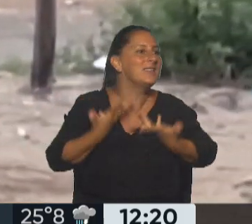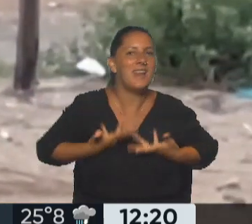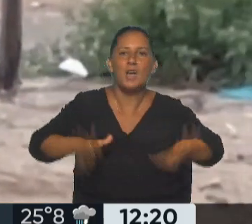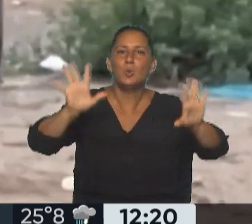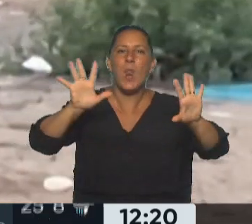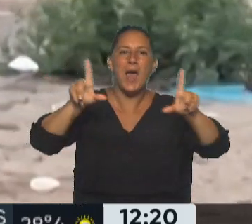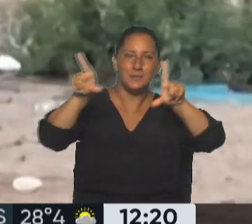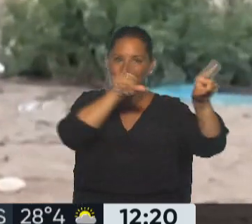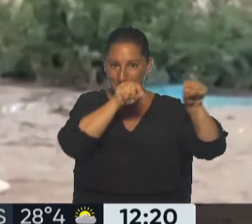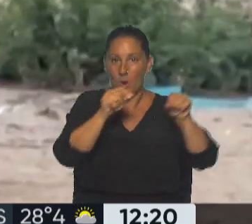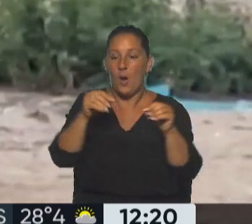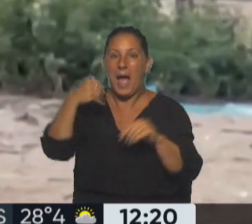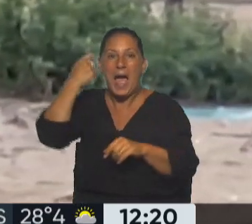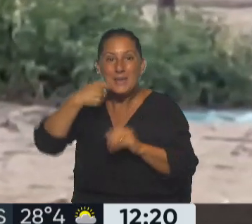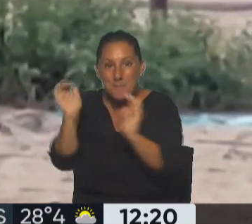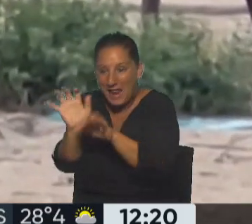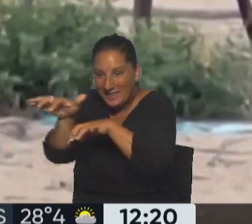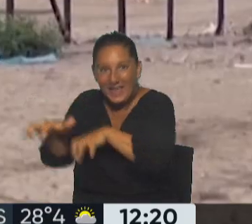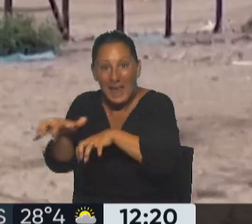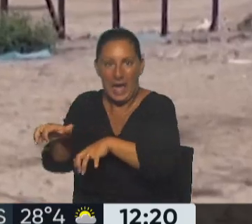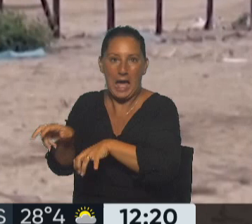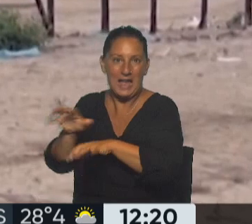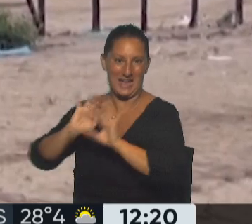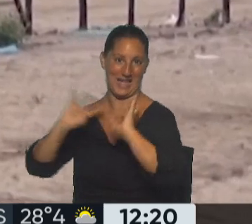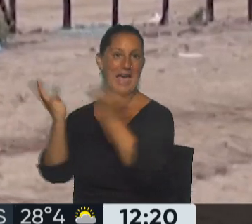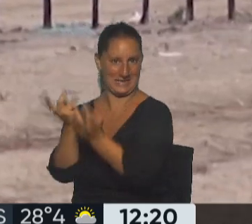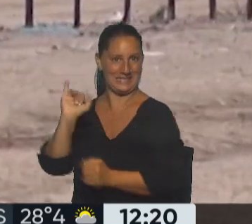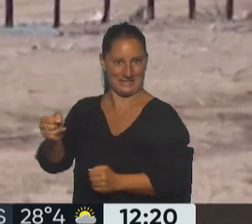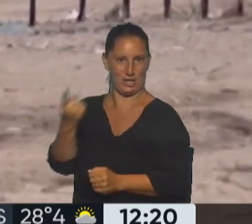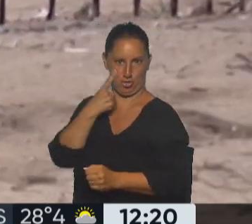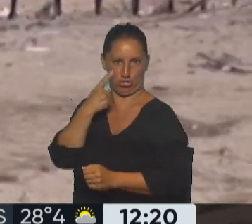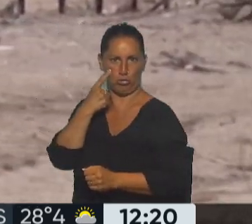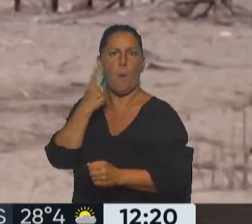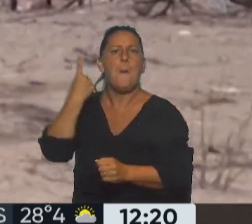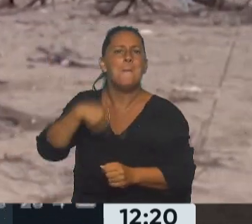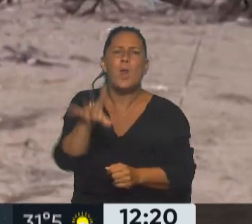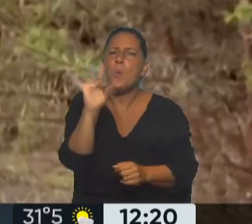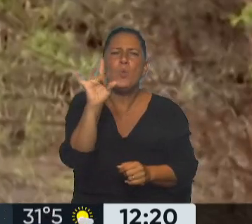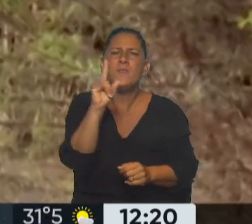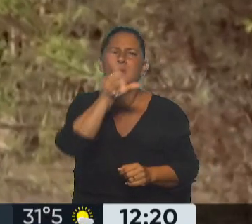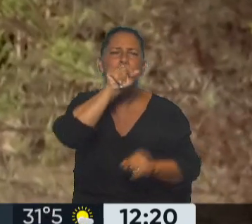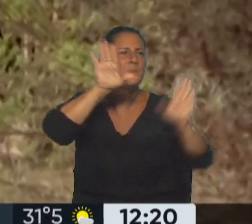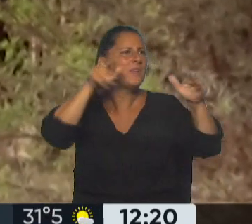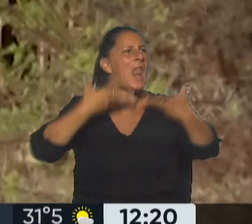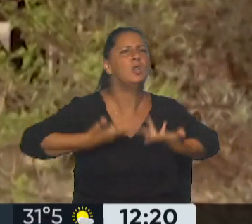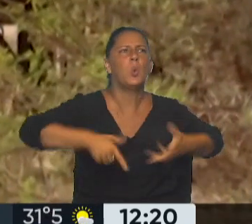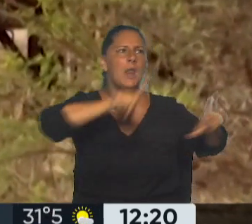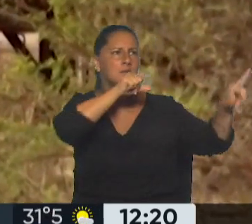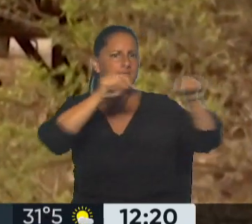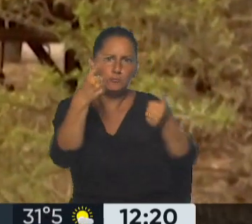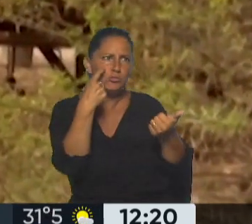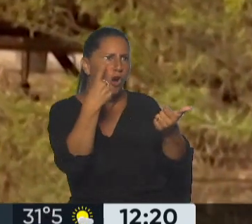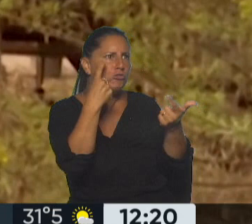en animales de cría, las aves de corral. Pero como es muy difícil limitar en la naturaleza la